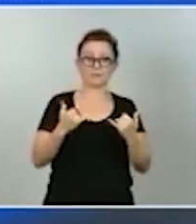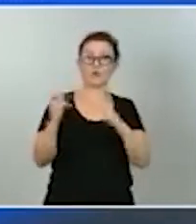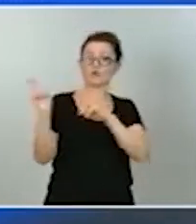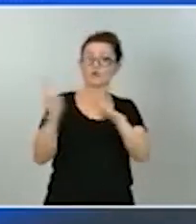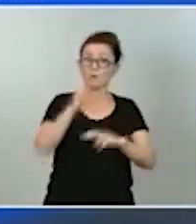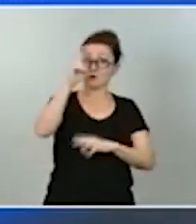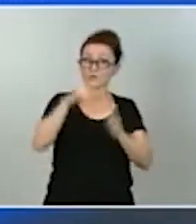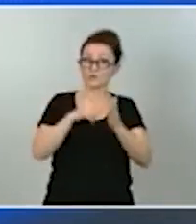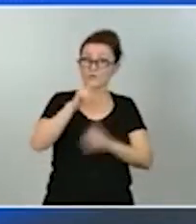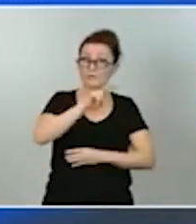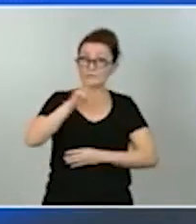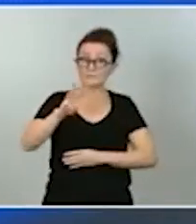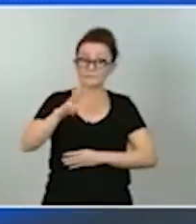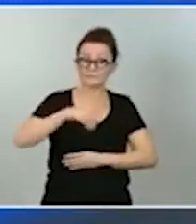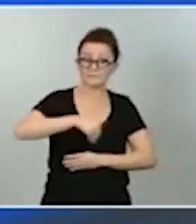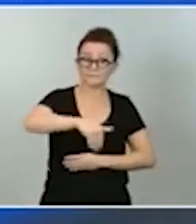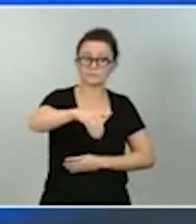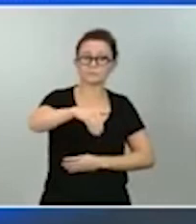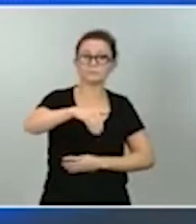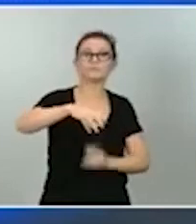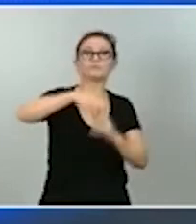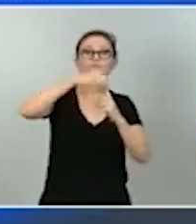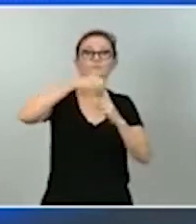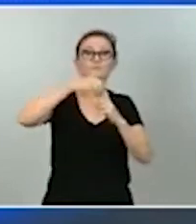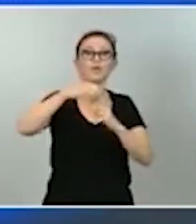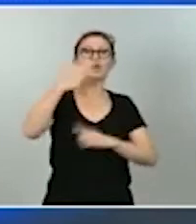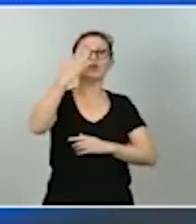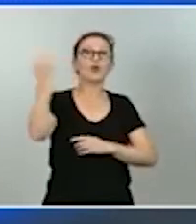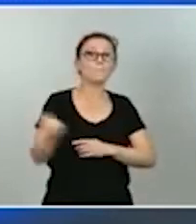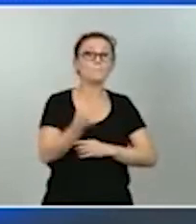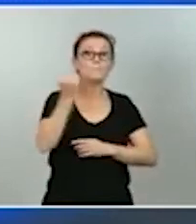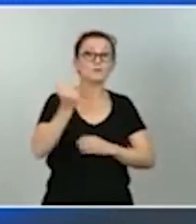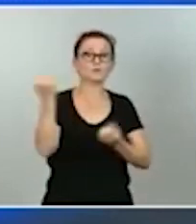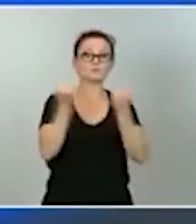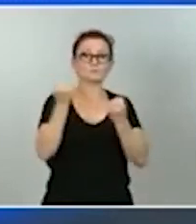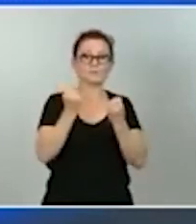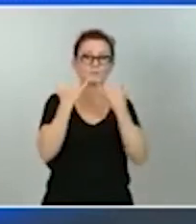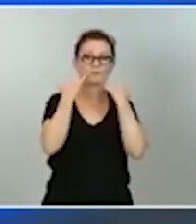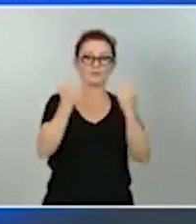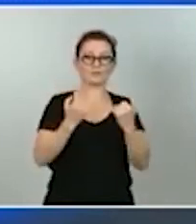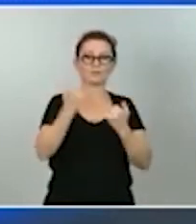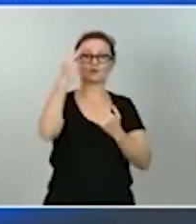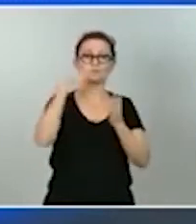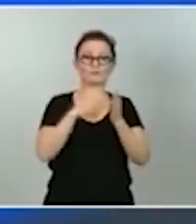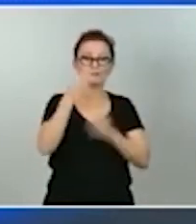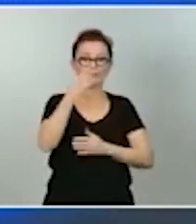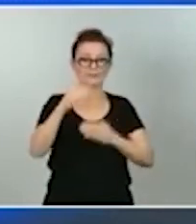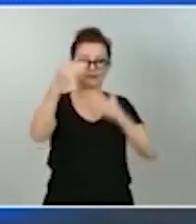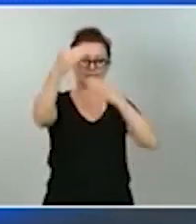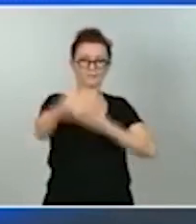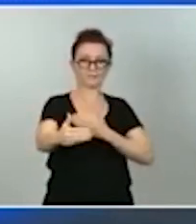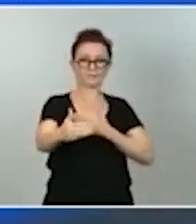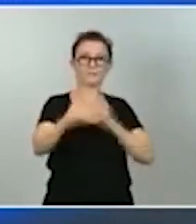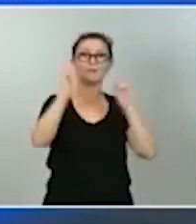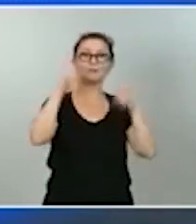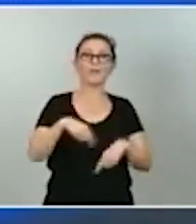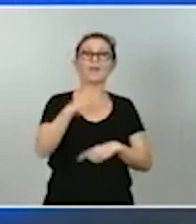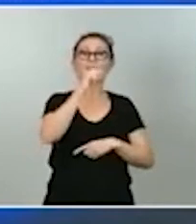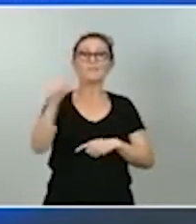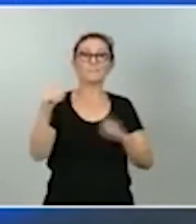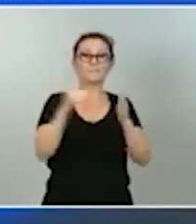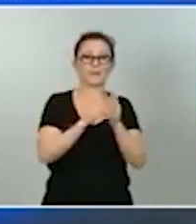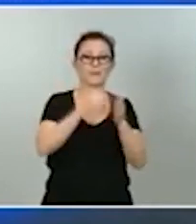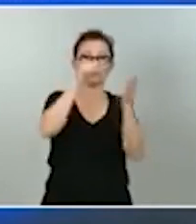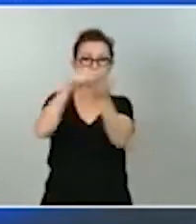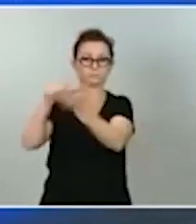hito para lograr los 5 millones de vehículos eléctricos en 2030. Habilitaremos más de 100.000 puntos de recarga para facilitar